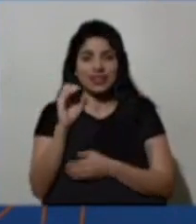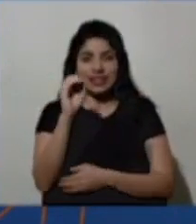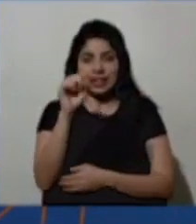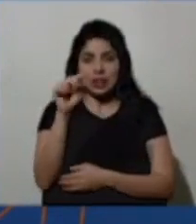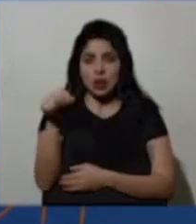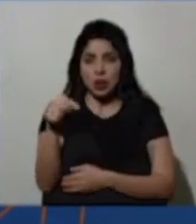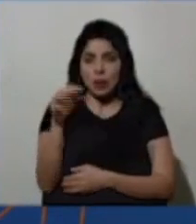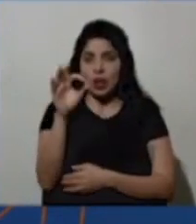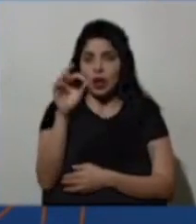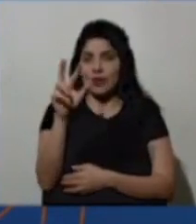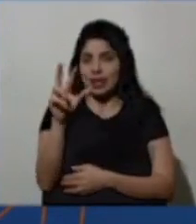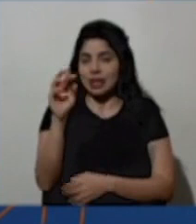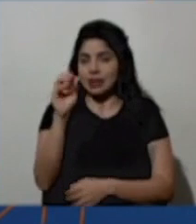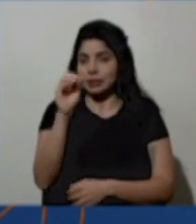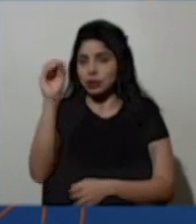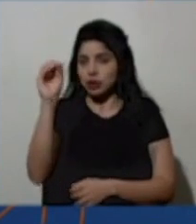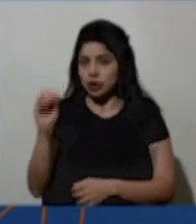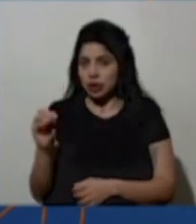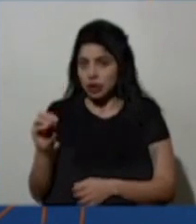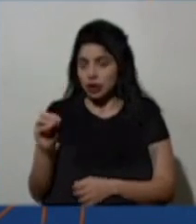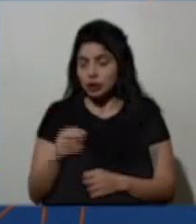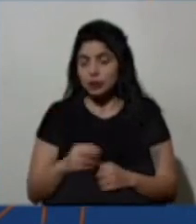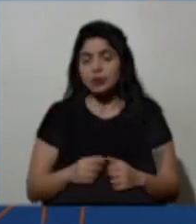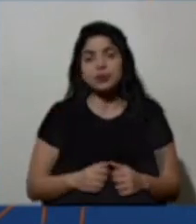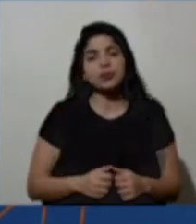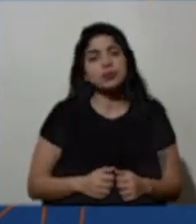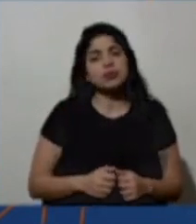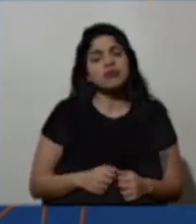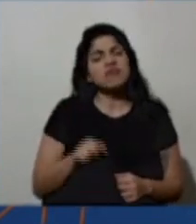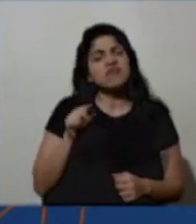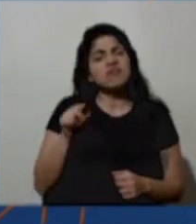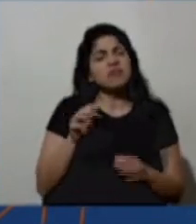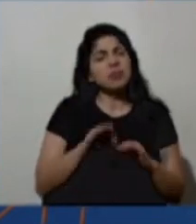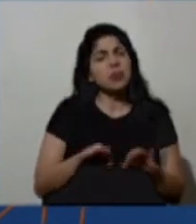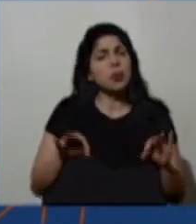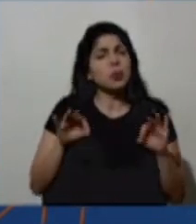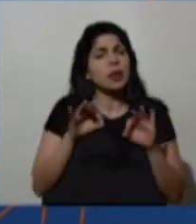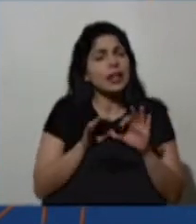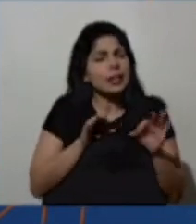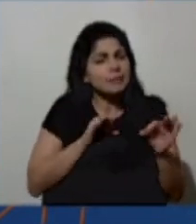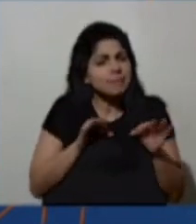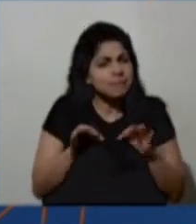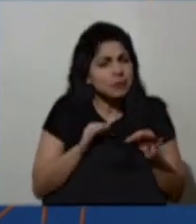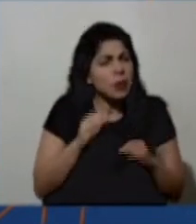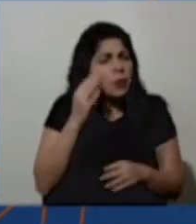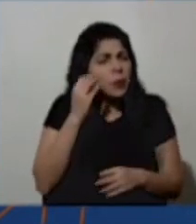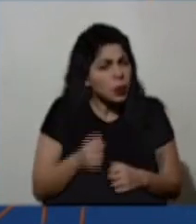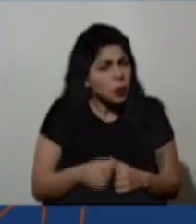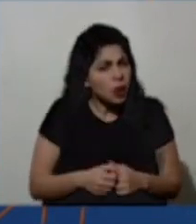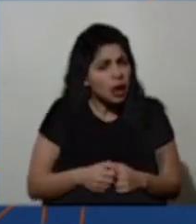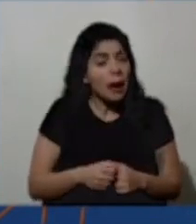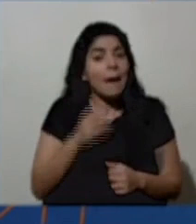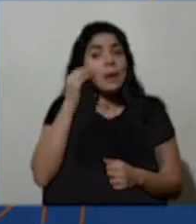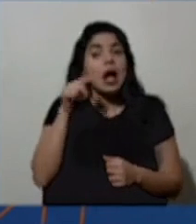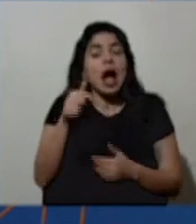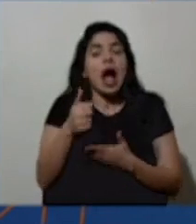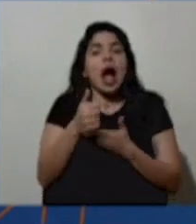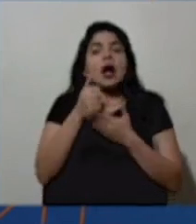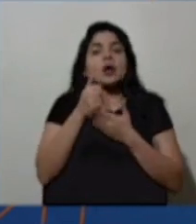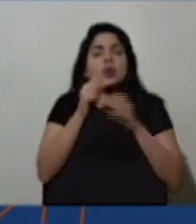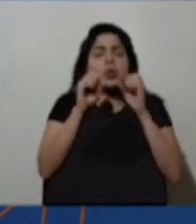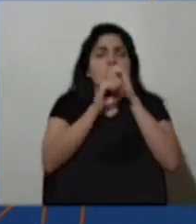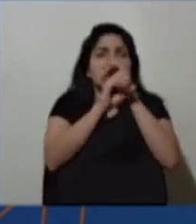.93%. Esto es importante mencionarlo porque podemos visualizar